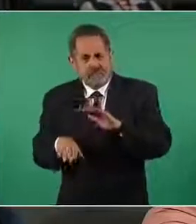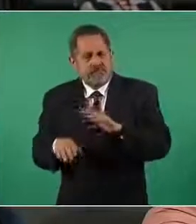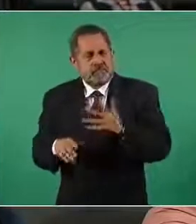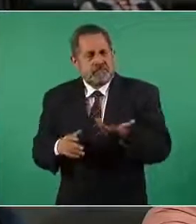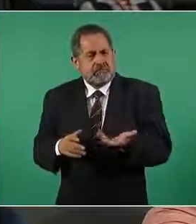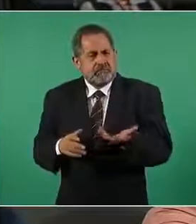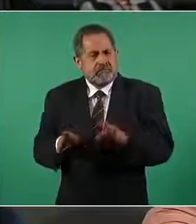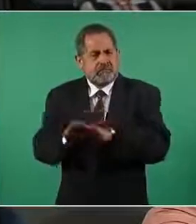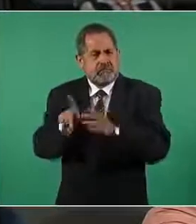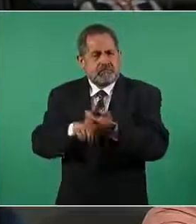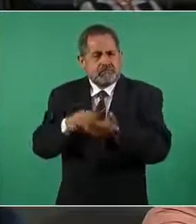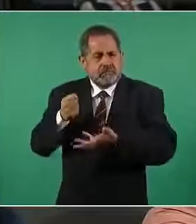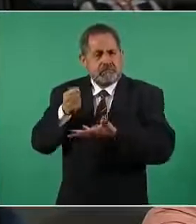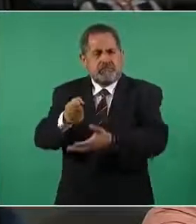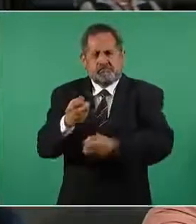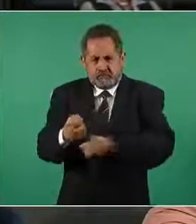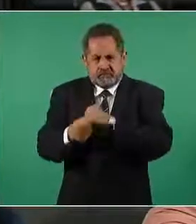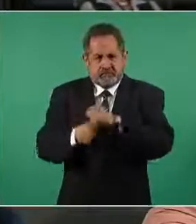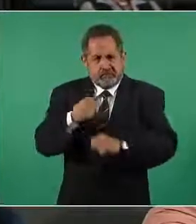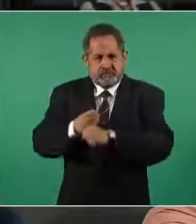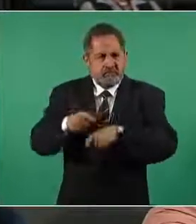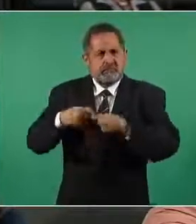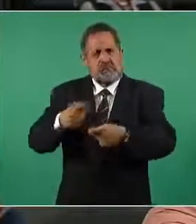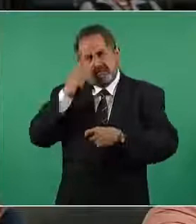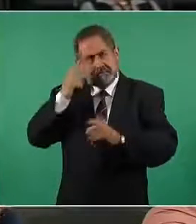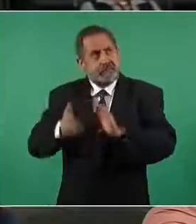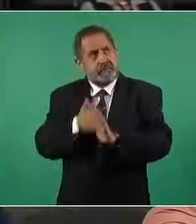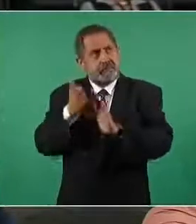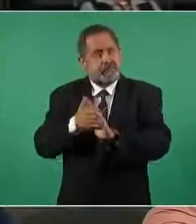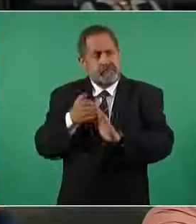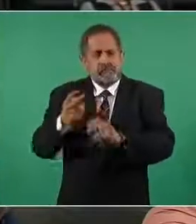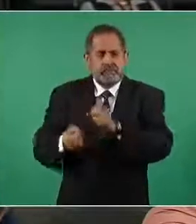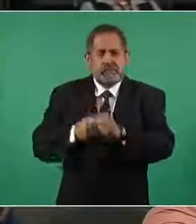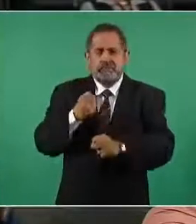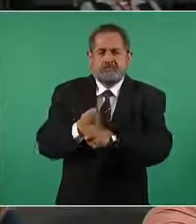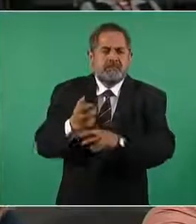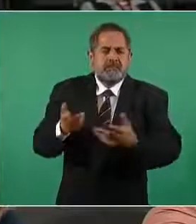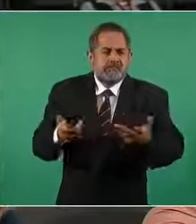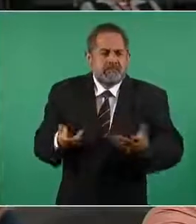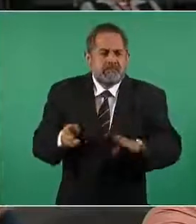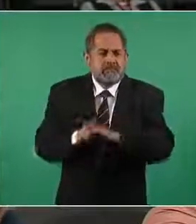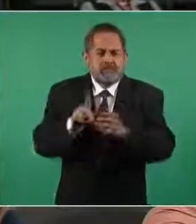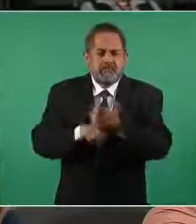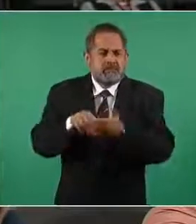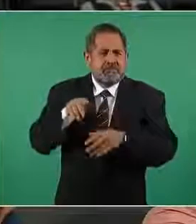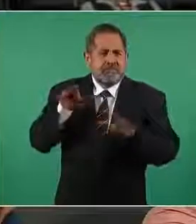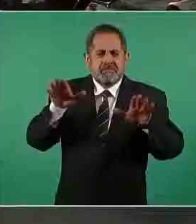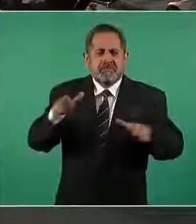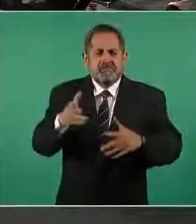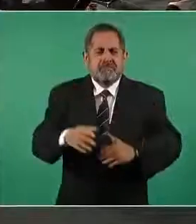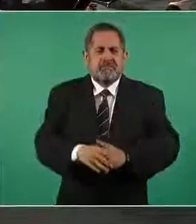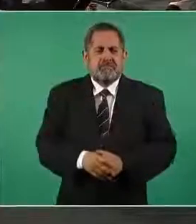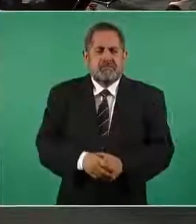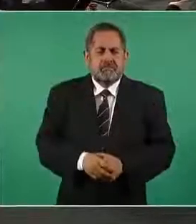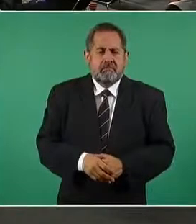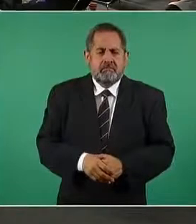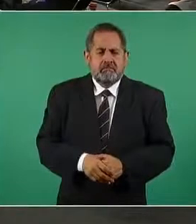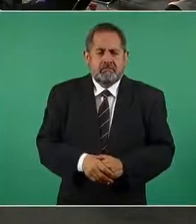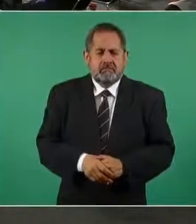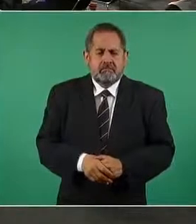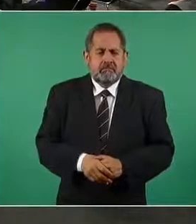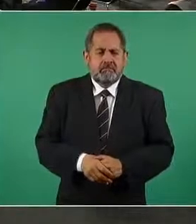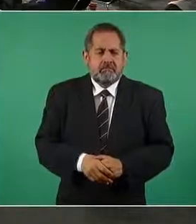lo del presupuesto de este año para la construcción de este de este aeropuerto es que seguramente ya